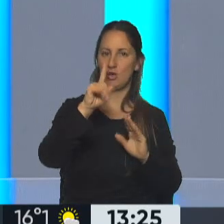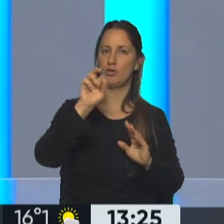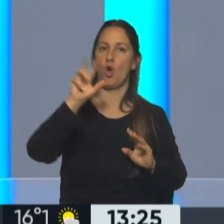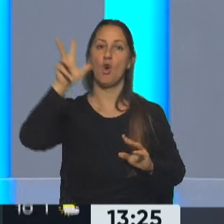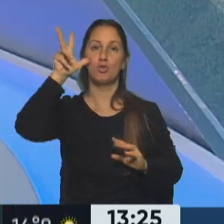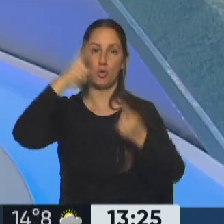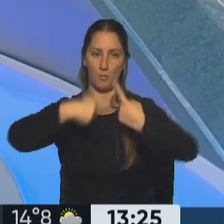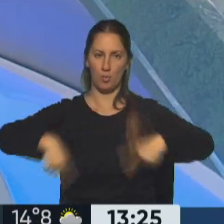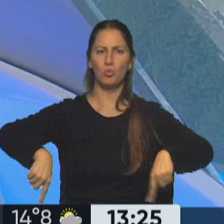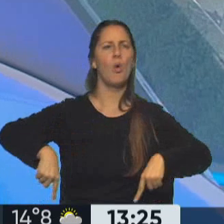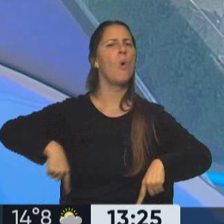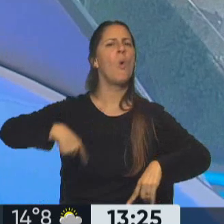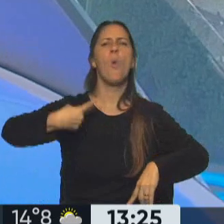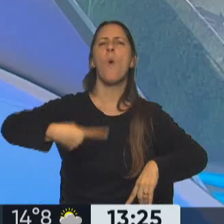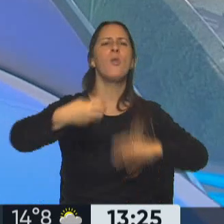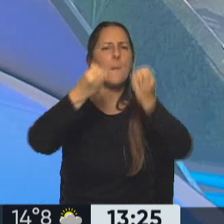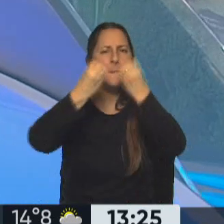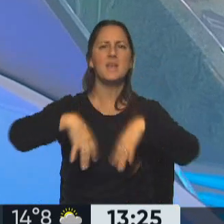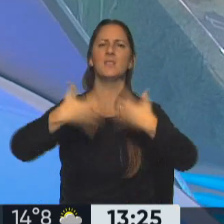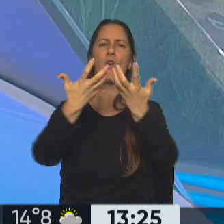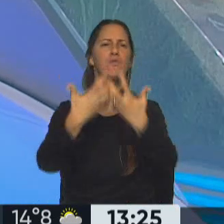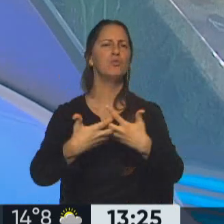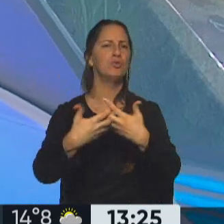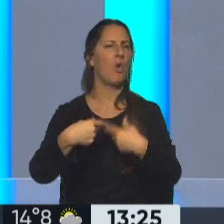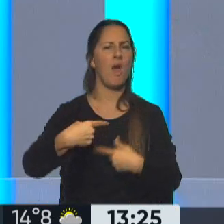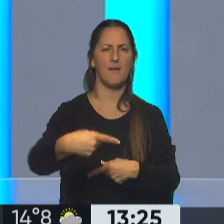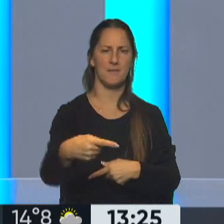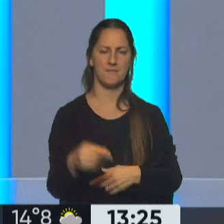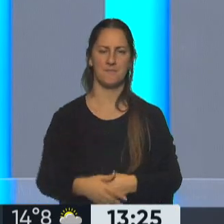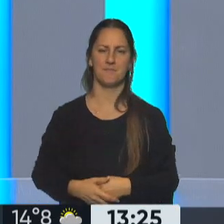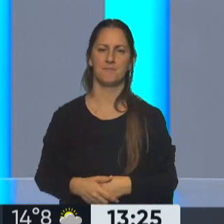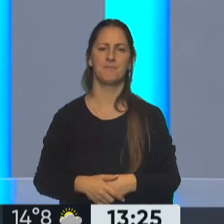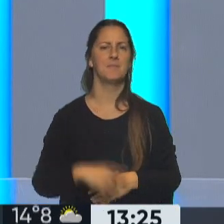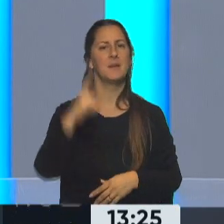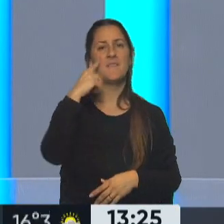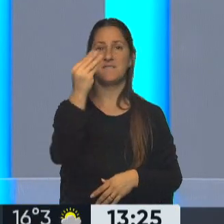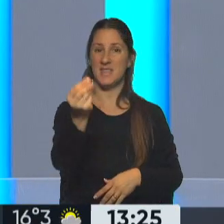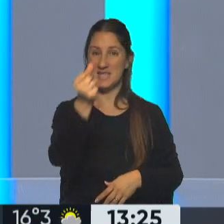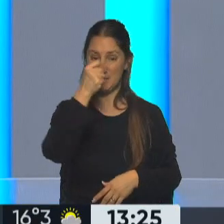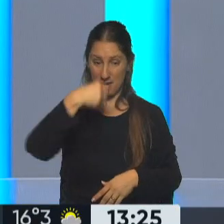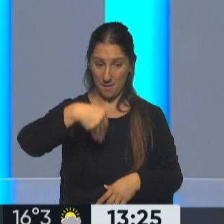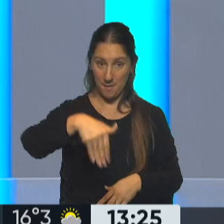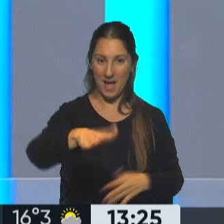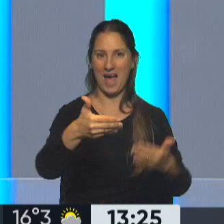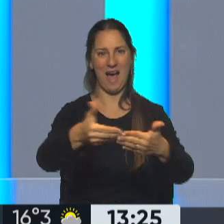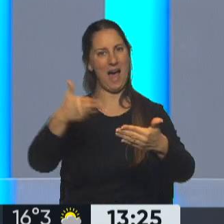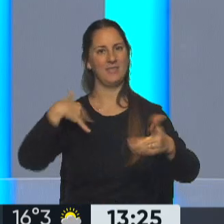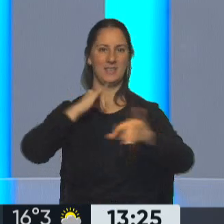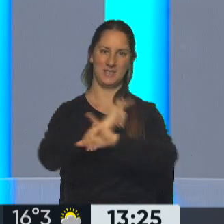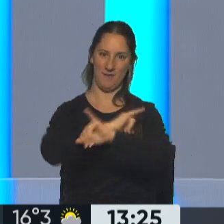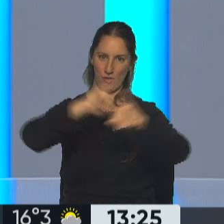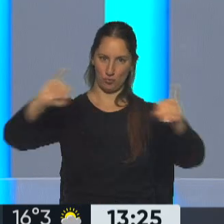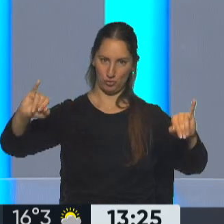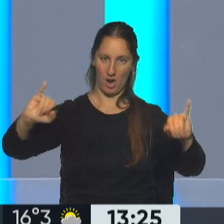¿Y eso se sabe más o menos cuándo va a entrar? Mirá, se supone que antes de este fin de semana se va a dar a conocer, con lo cual